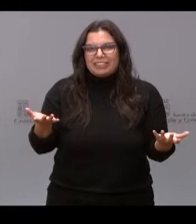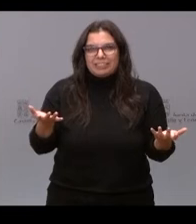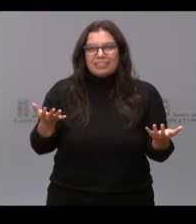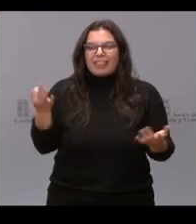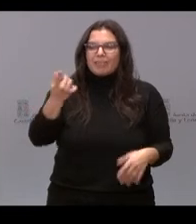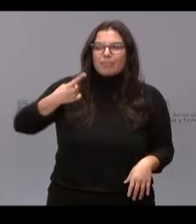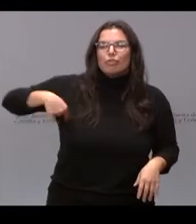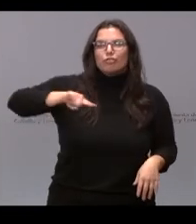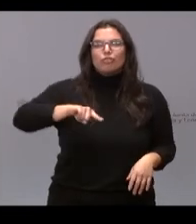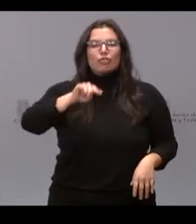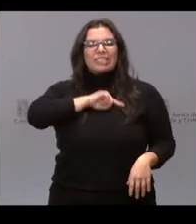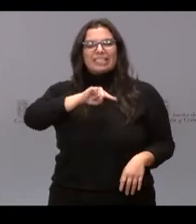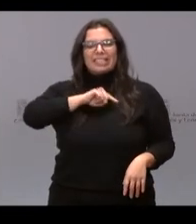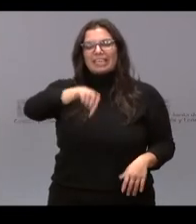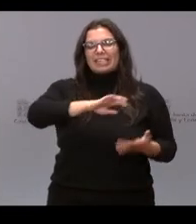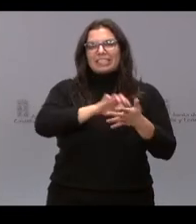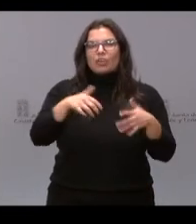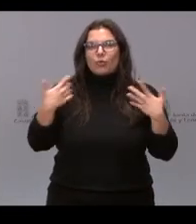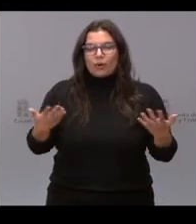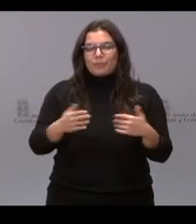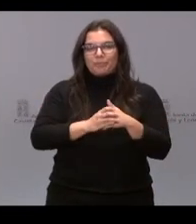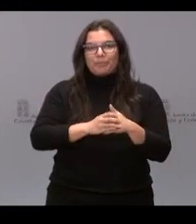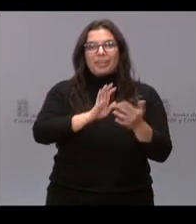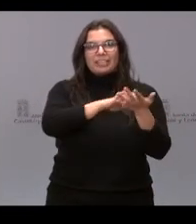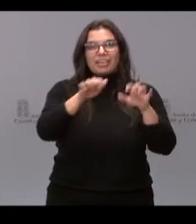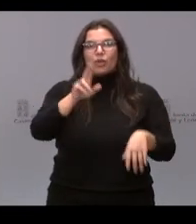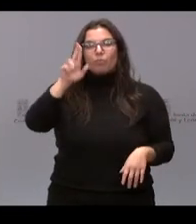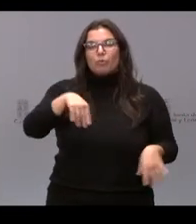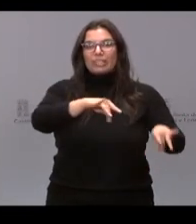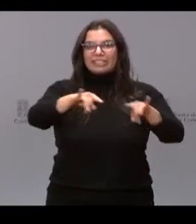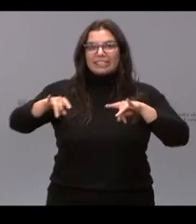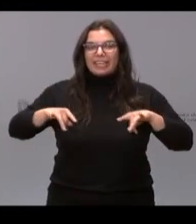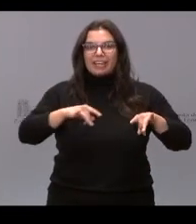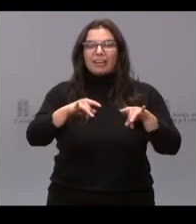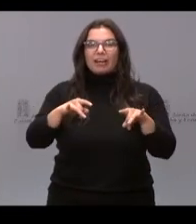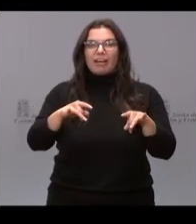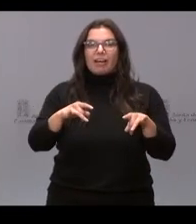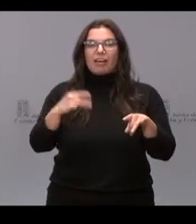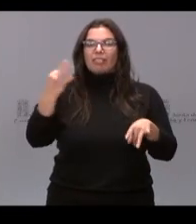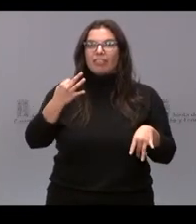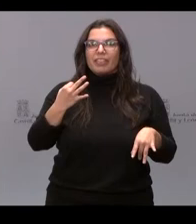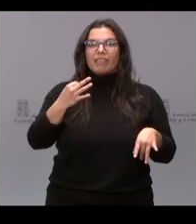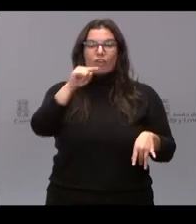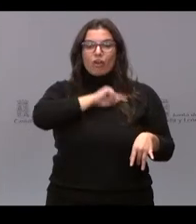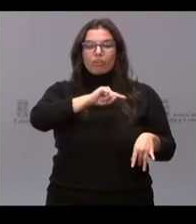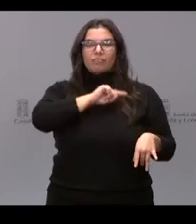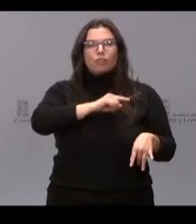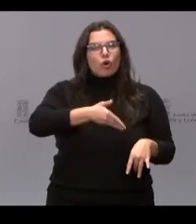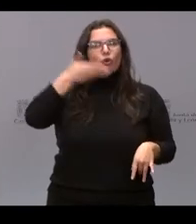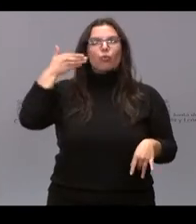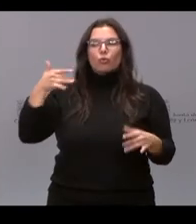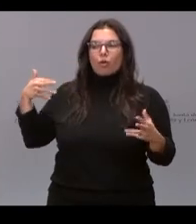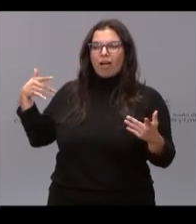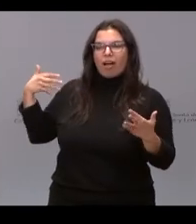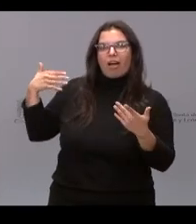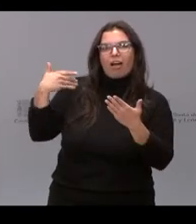que sentir en Castilla y León. En Castilla y León somos una tierra que debe sentir orgullo de lo que hemos hecho, porque somos parte